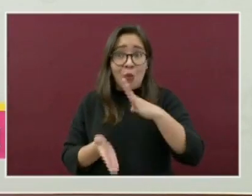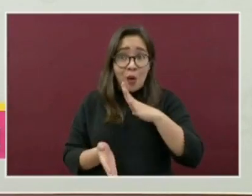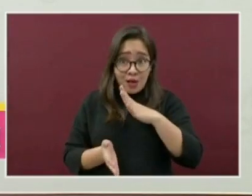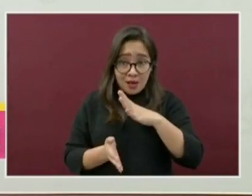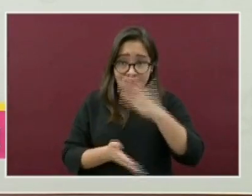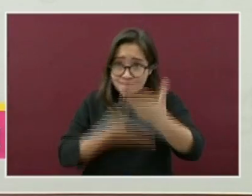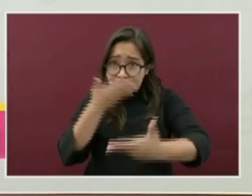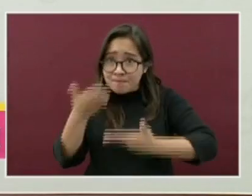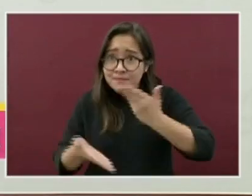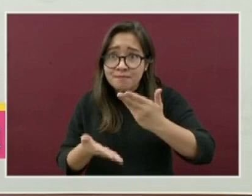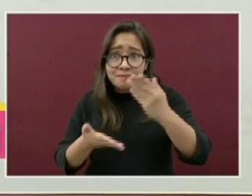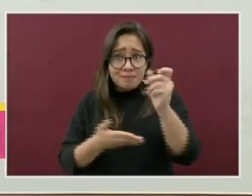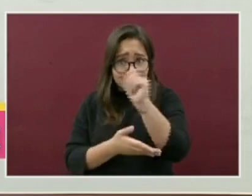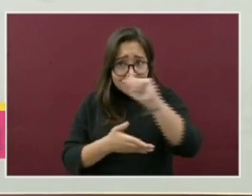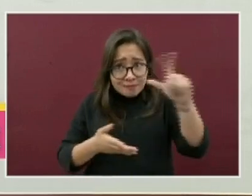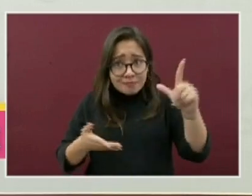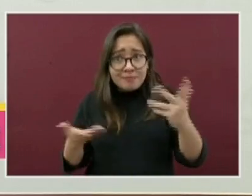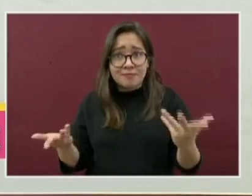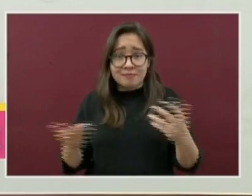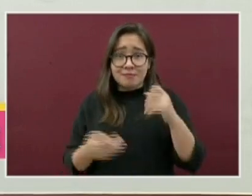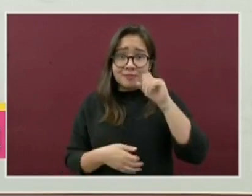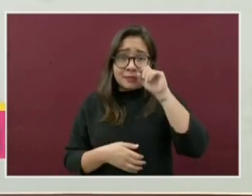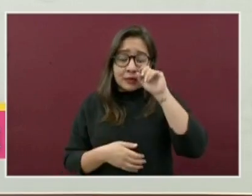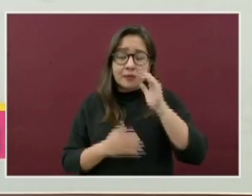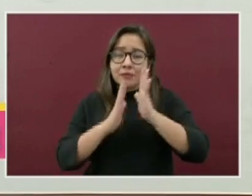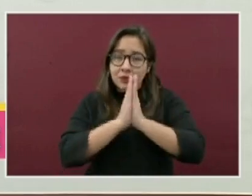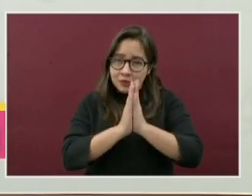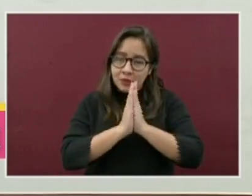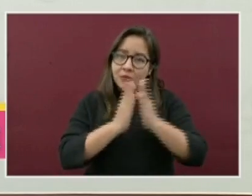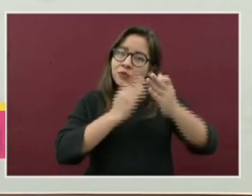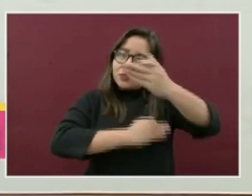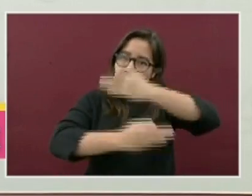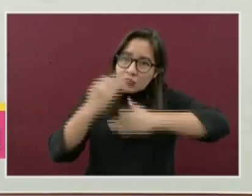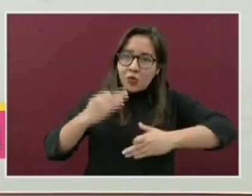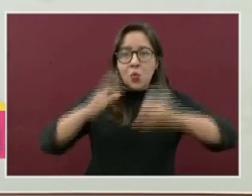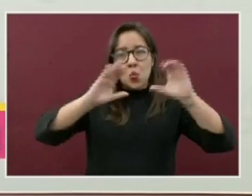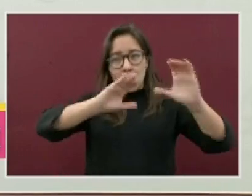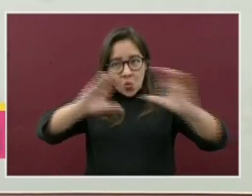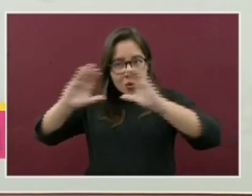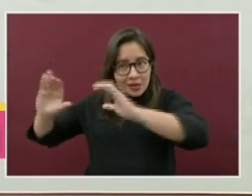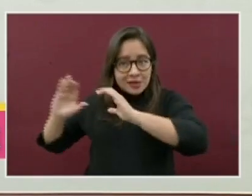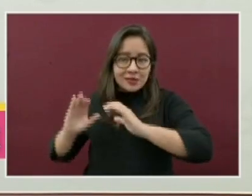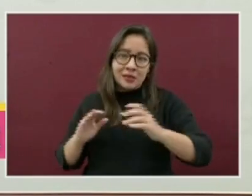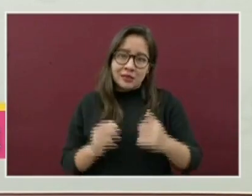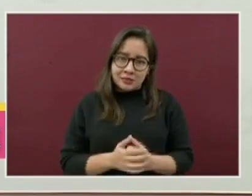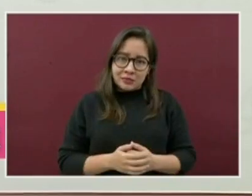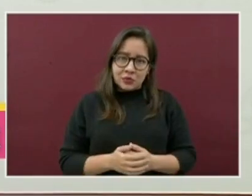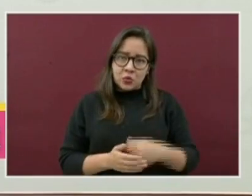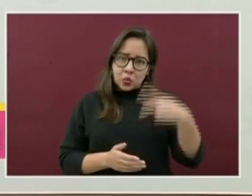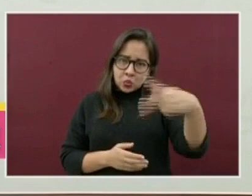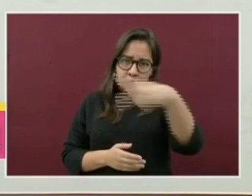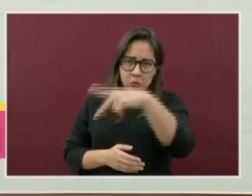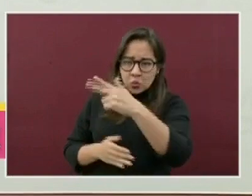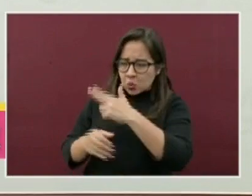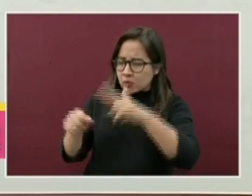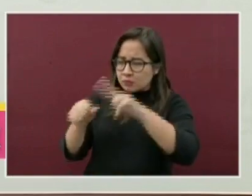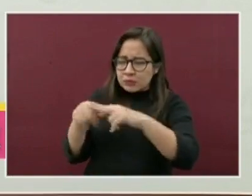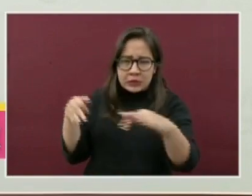Por eso, los invito a protegerse y acercarse a su unidad de salud.